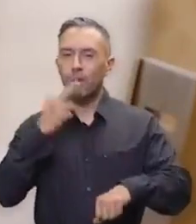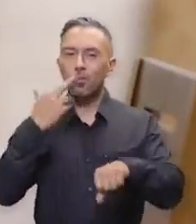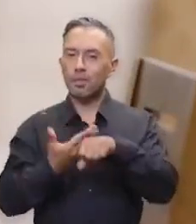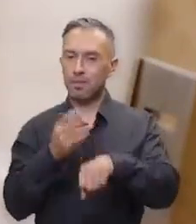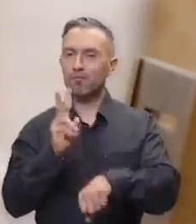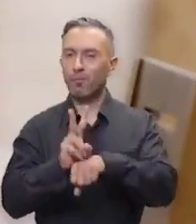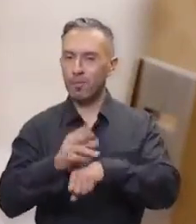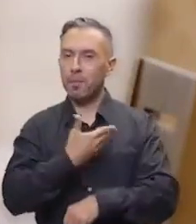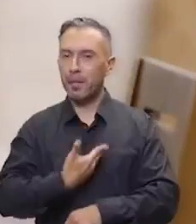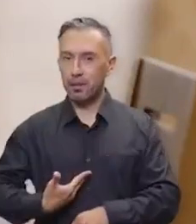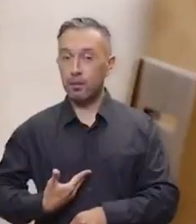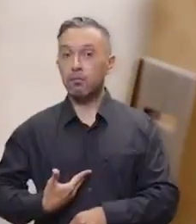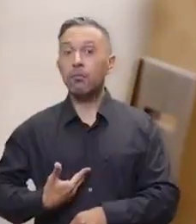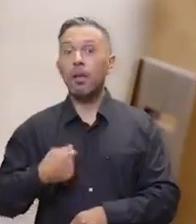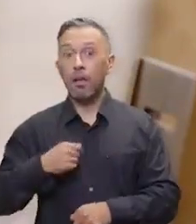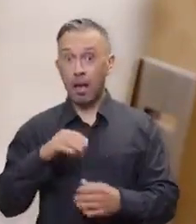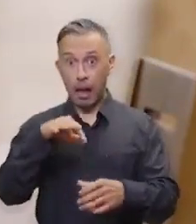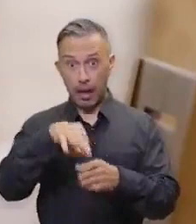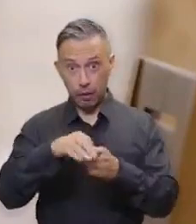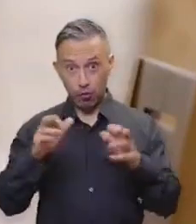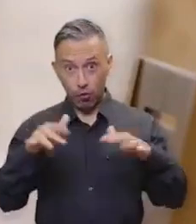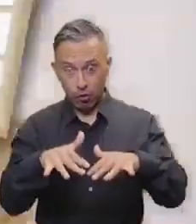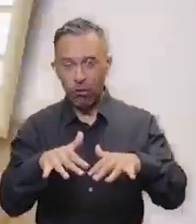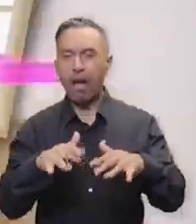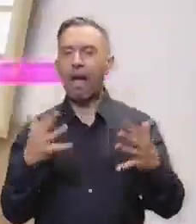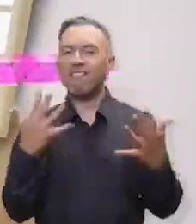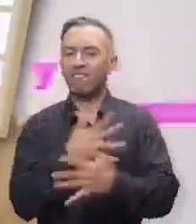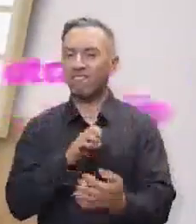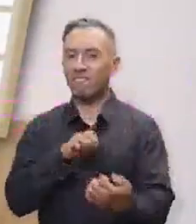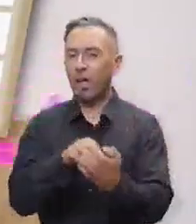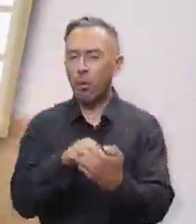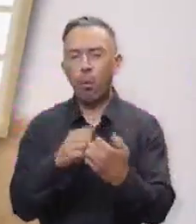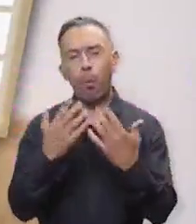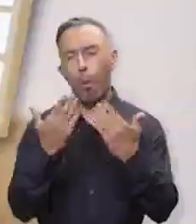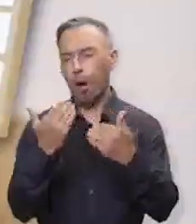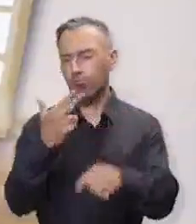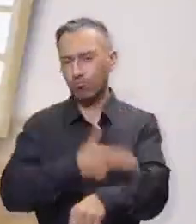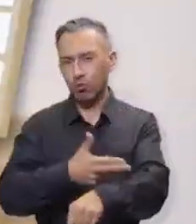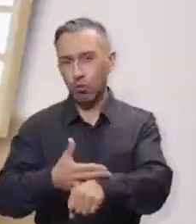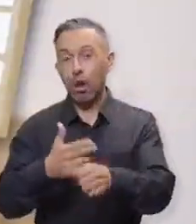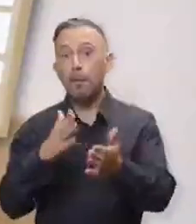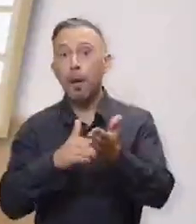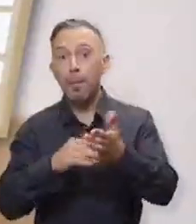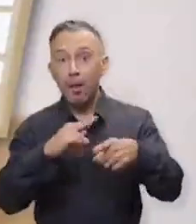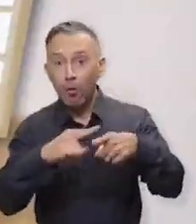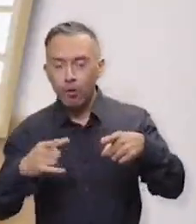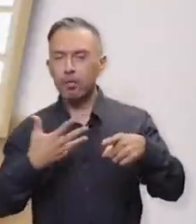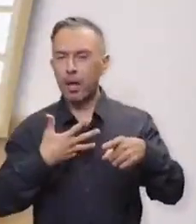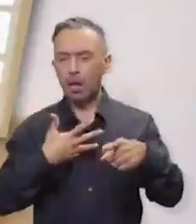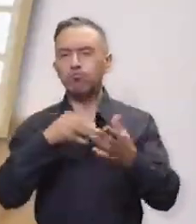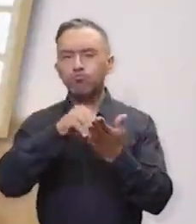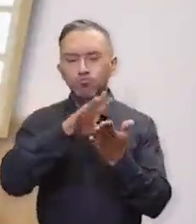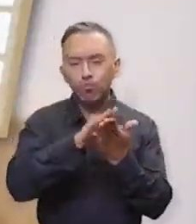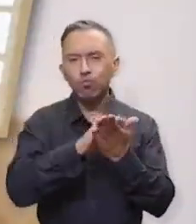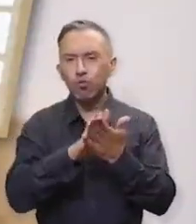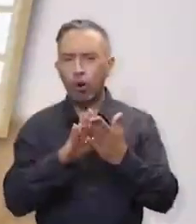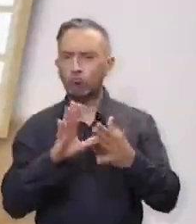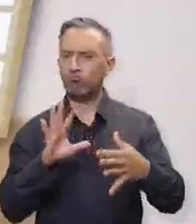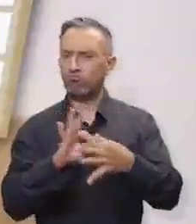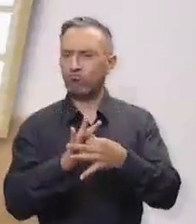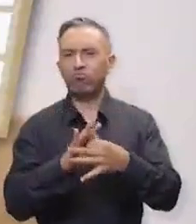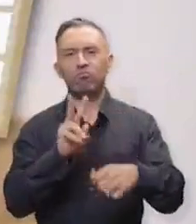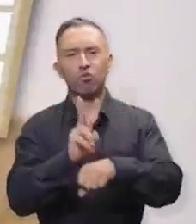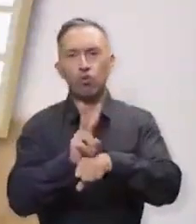y te voy a decir por qué en las elecciones no hay fraude porque la documentación electoral está hecha con estrictas medidas de seguridad para